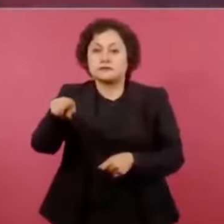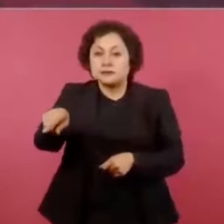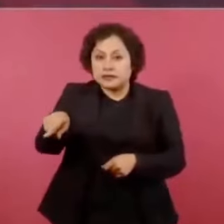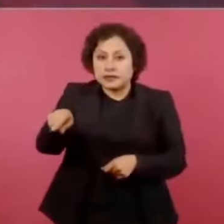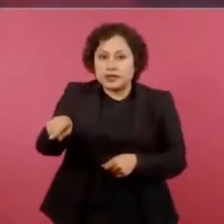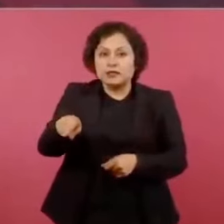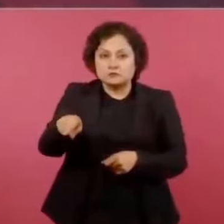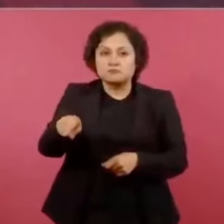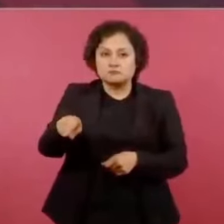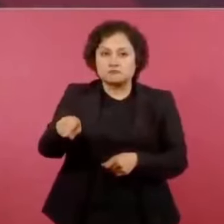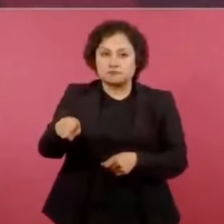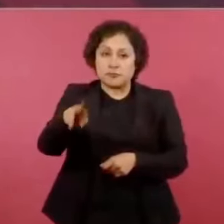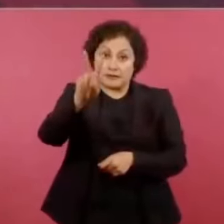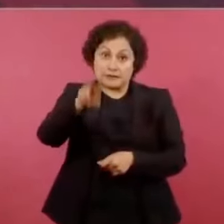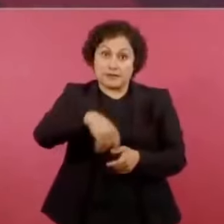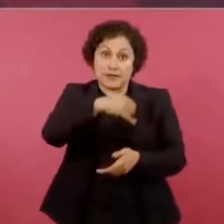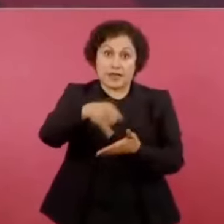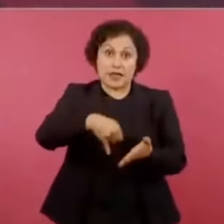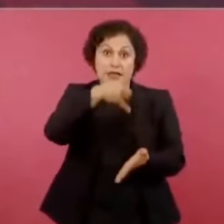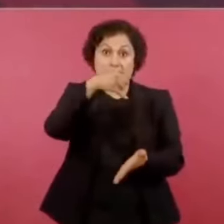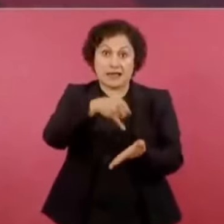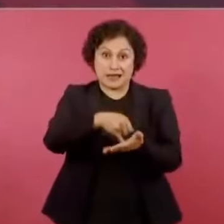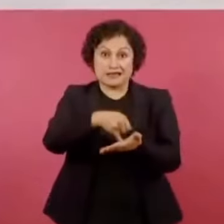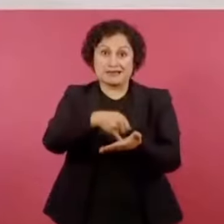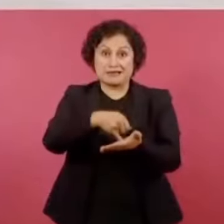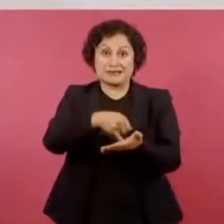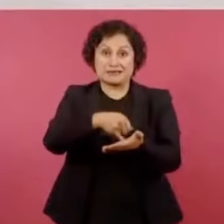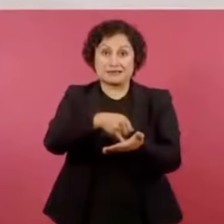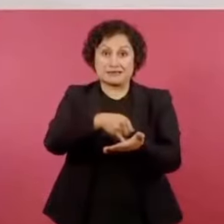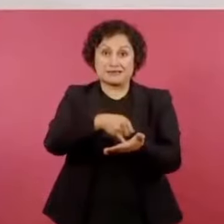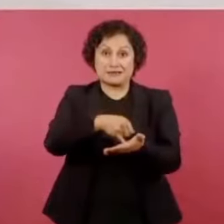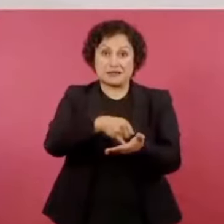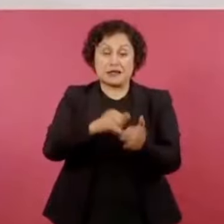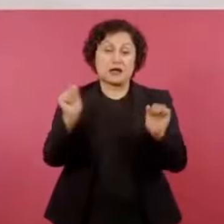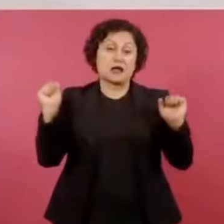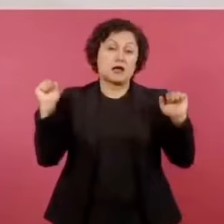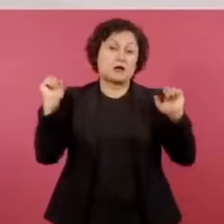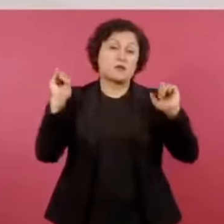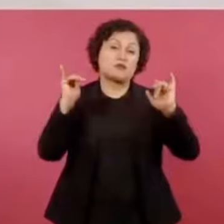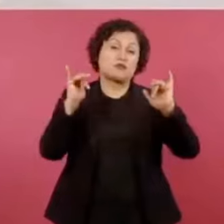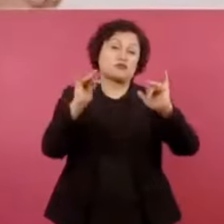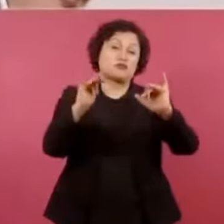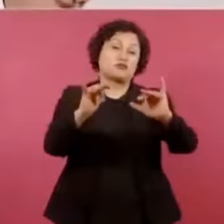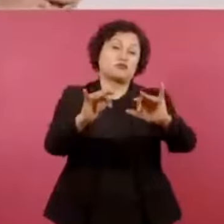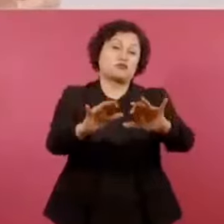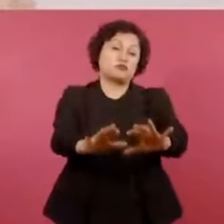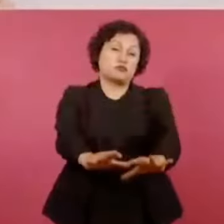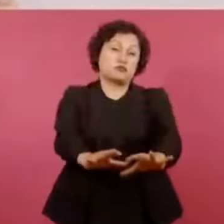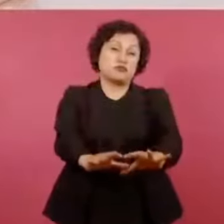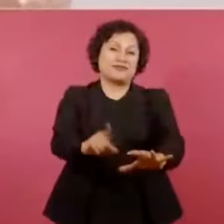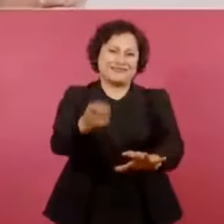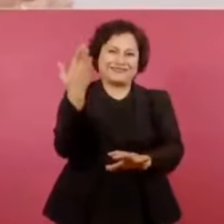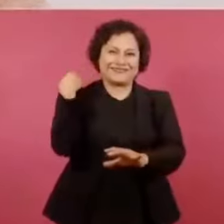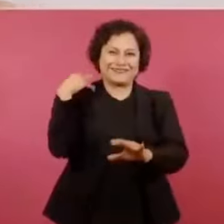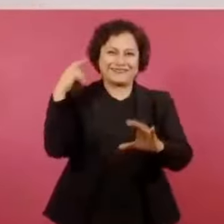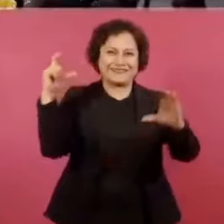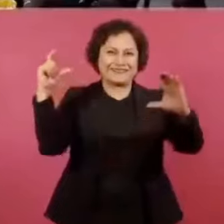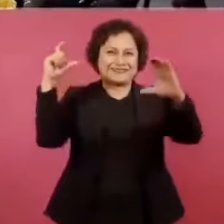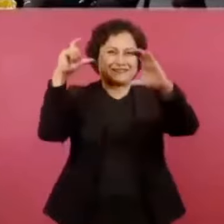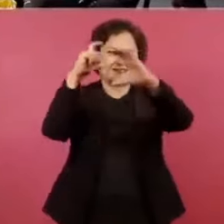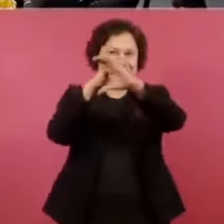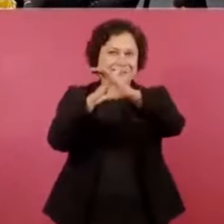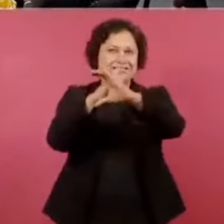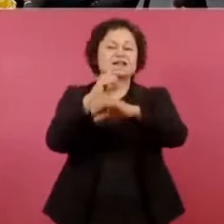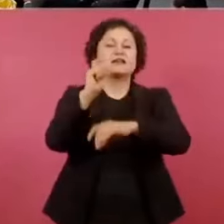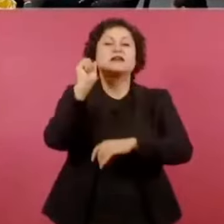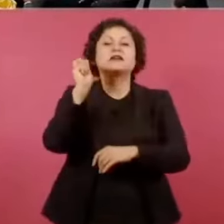Isla Madre con lo del eclipse y se está ampliando ya el aeropuerto de la Isla Madre